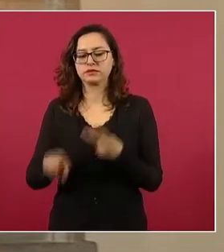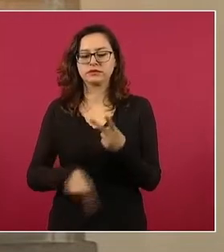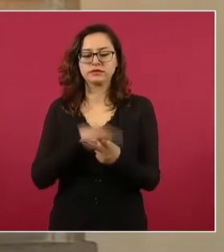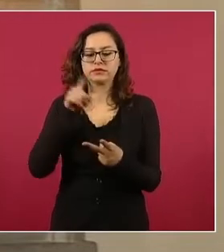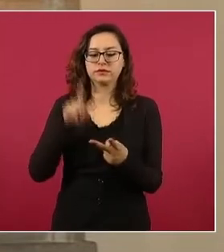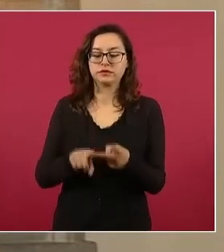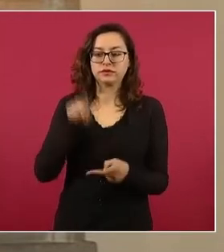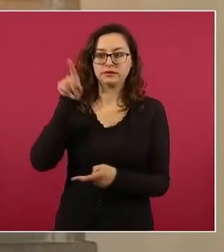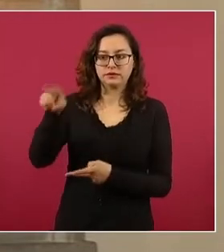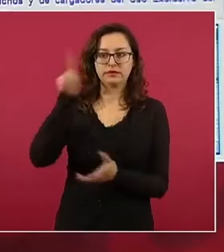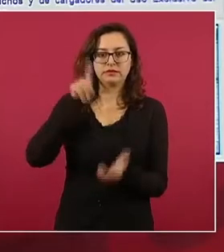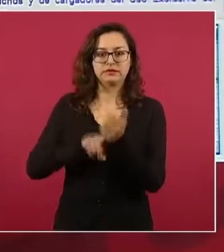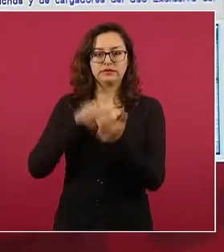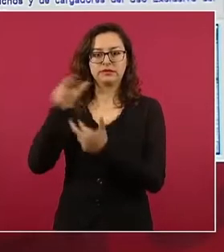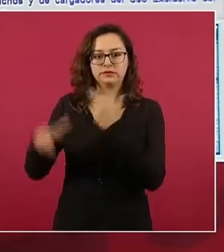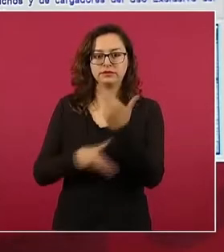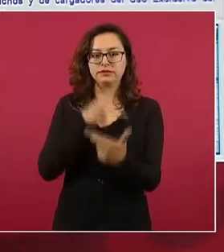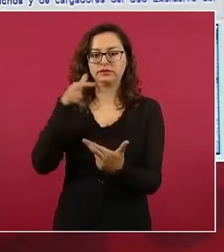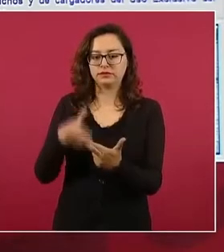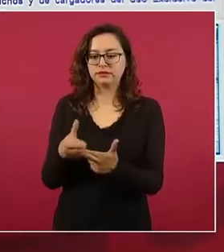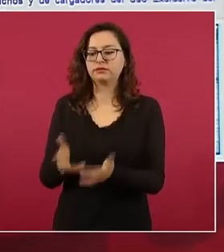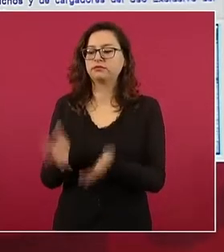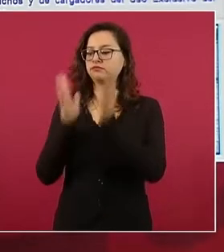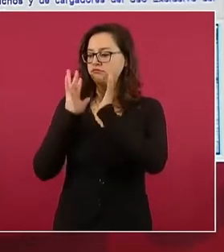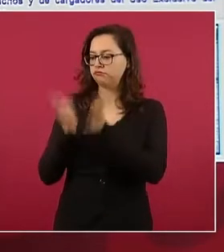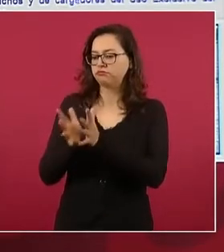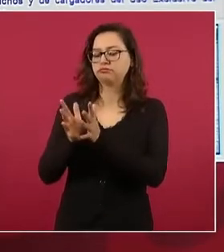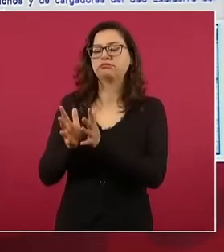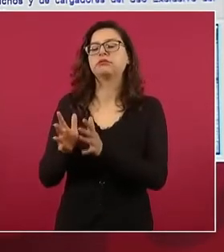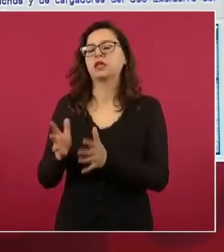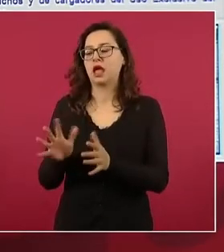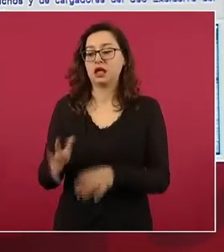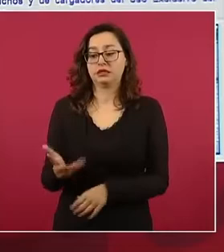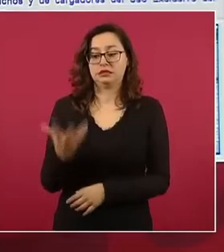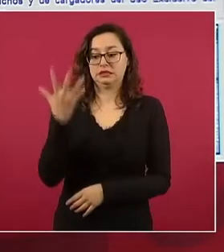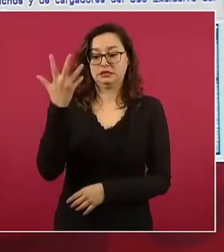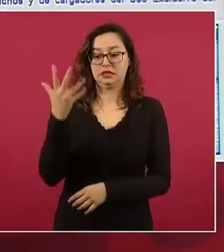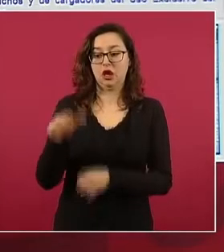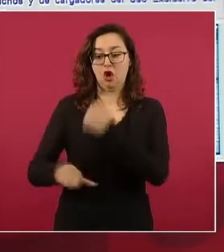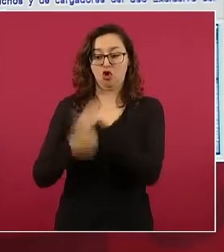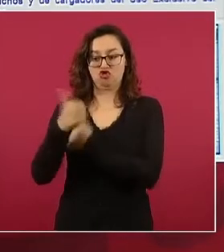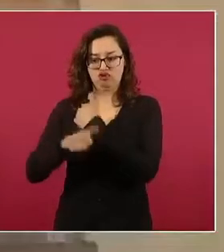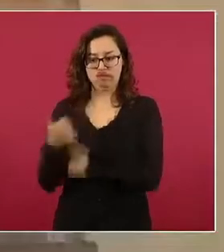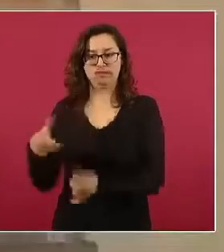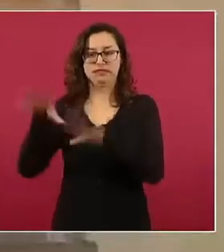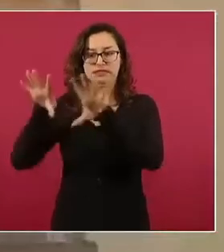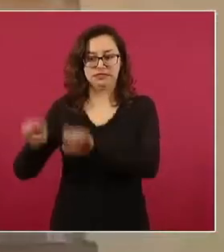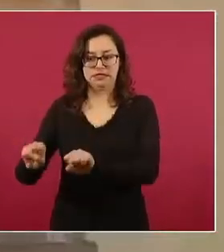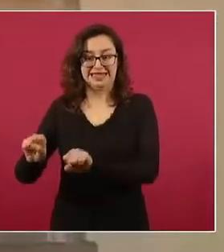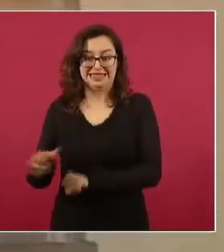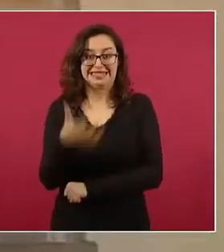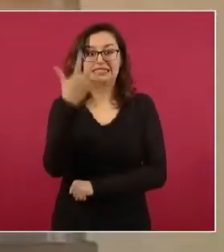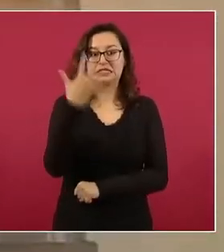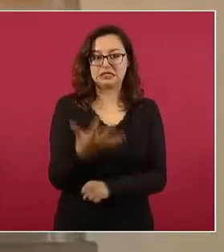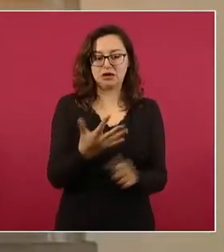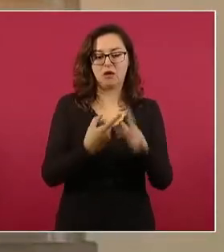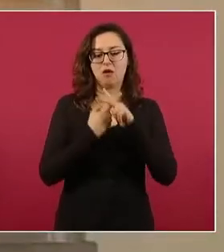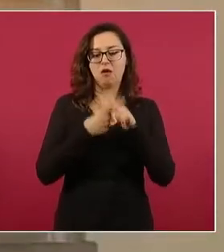Coordinación Regional, ya obtuvo la vinculación a proceso de cinco de los 11 sujetos. Siguiente,